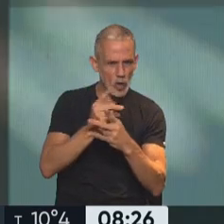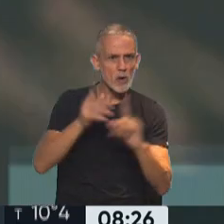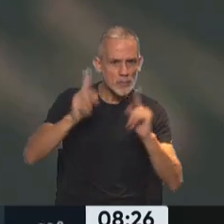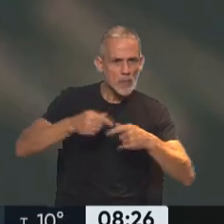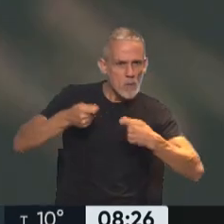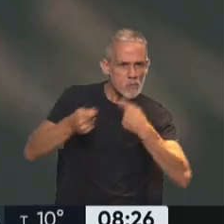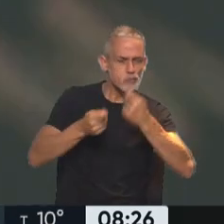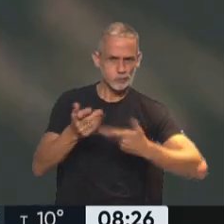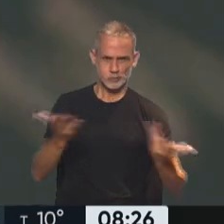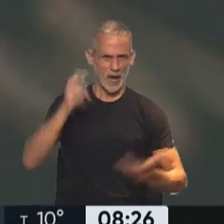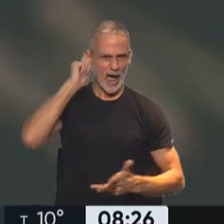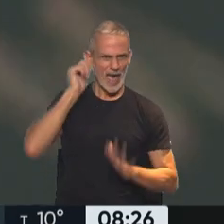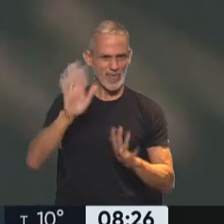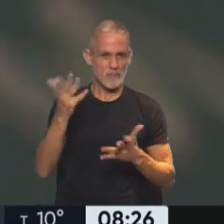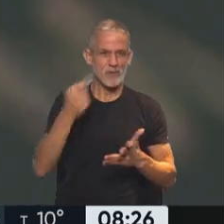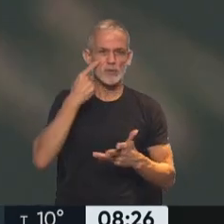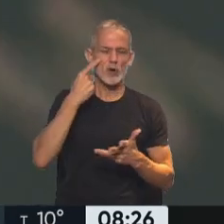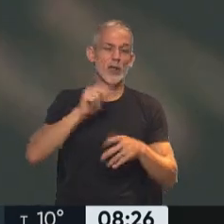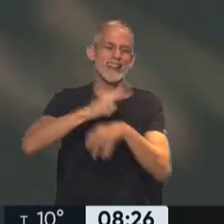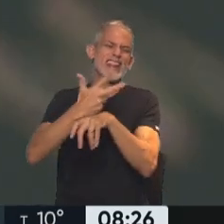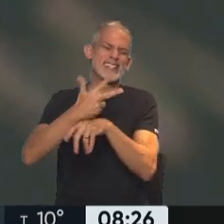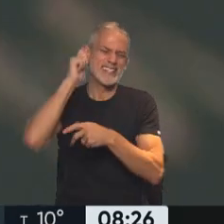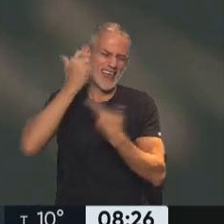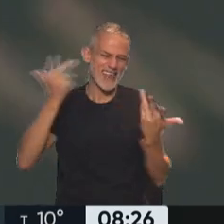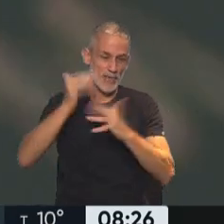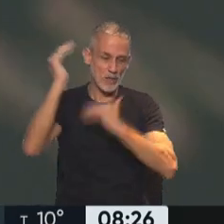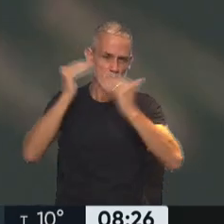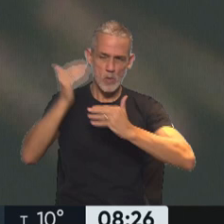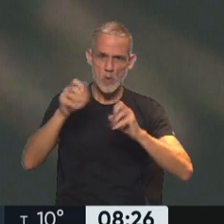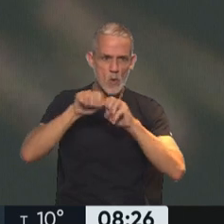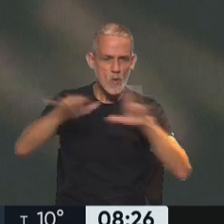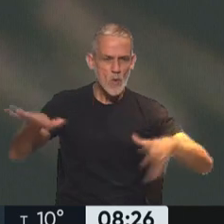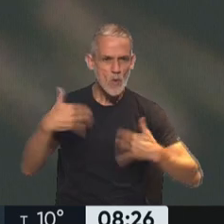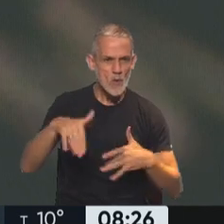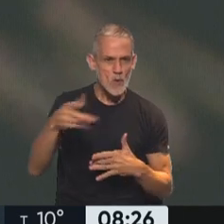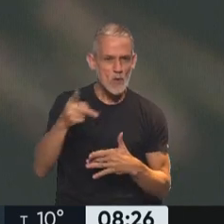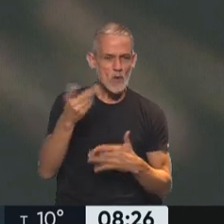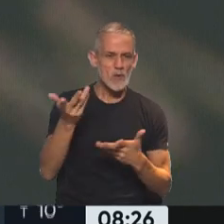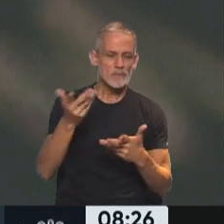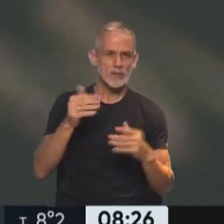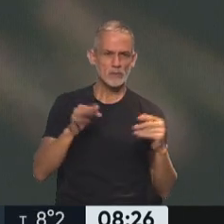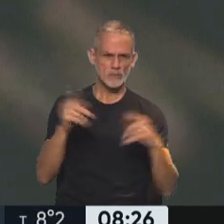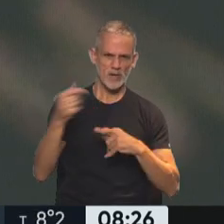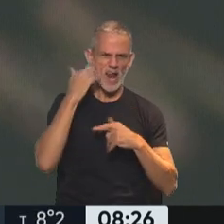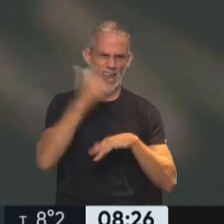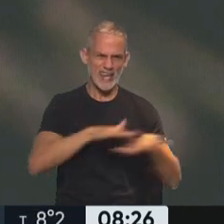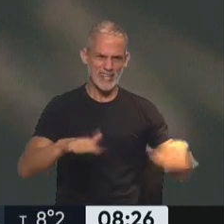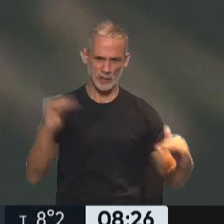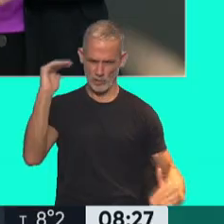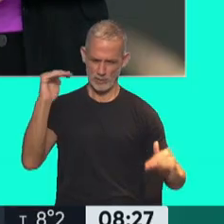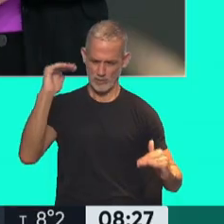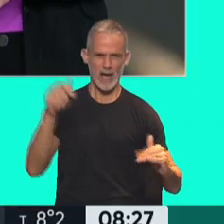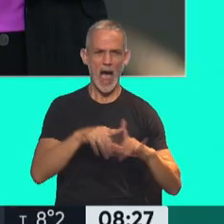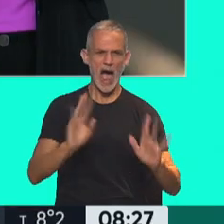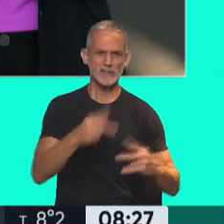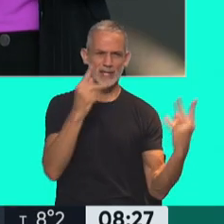de esta edad que también se conoce como tercera y están causando furor. En un punto los empareja con sus nietos porque así empiezan